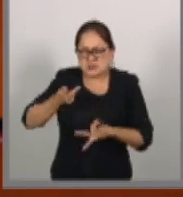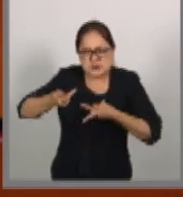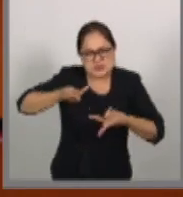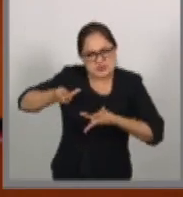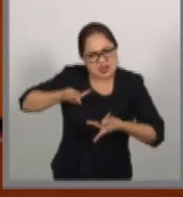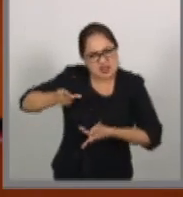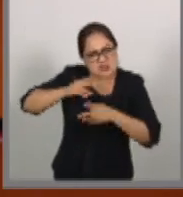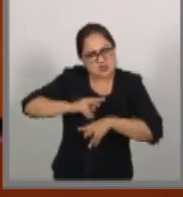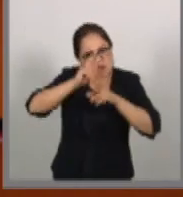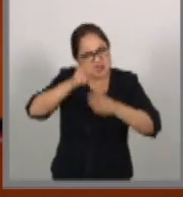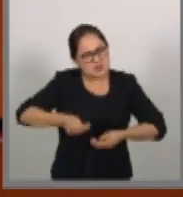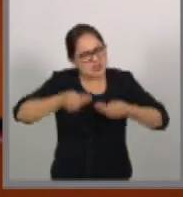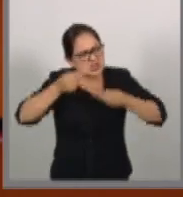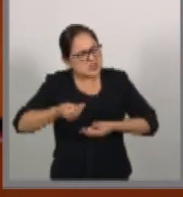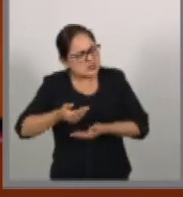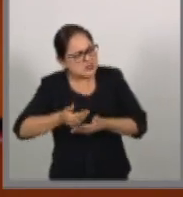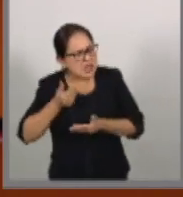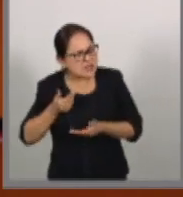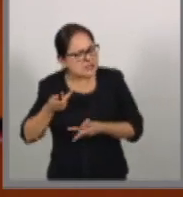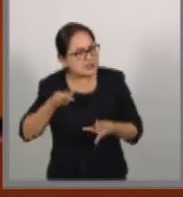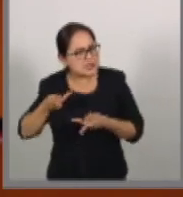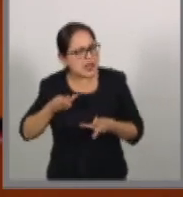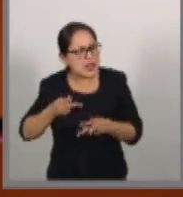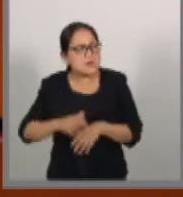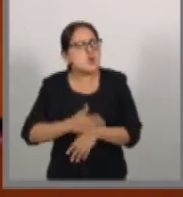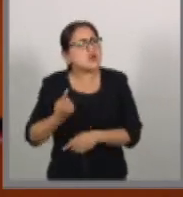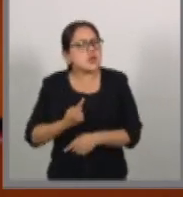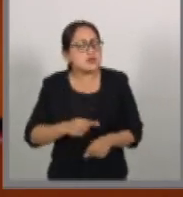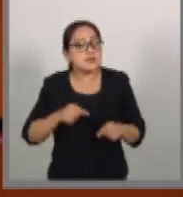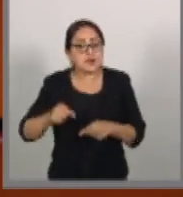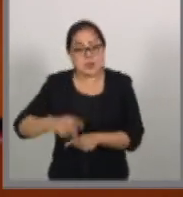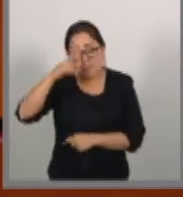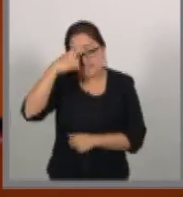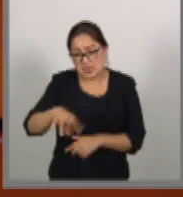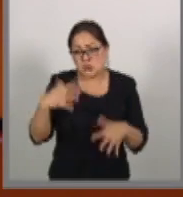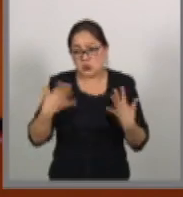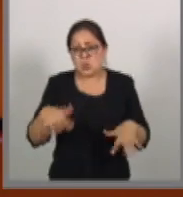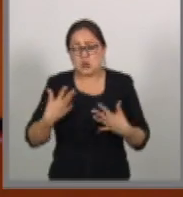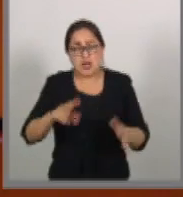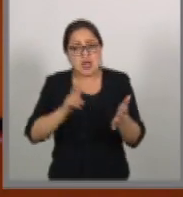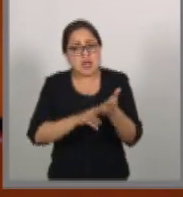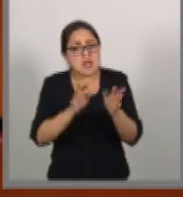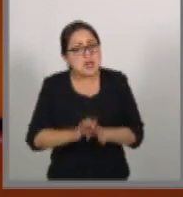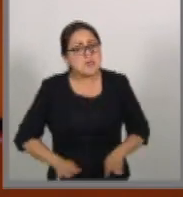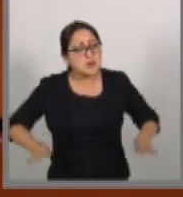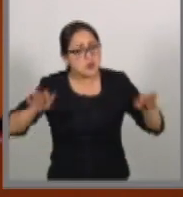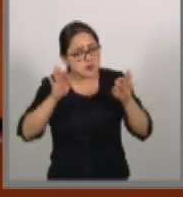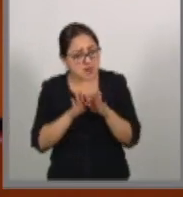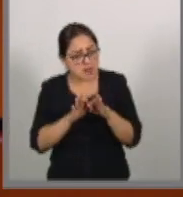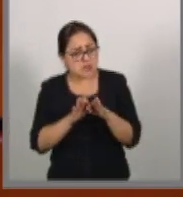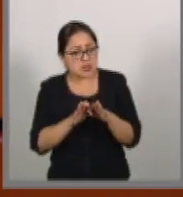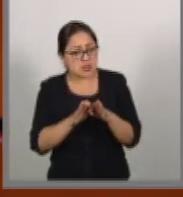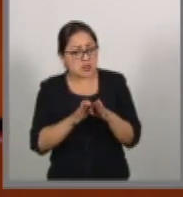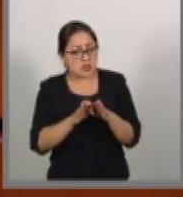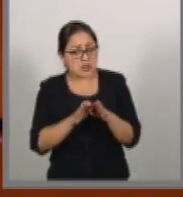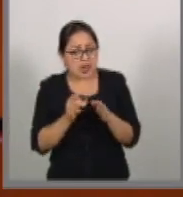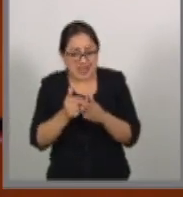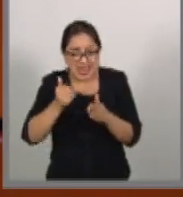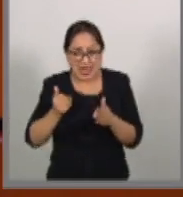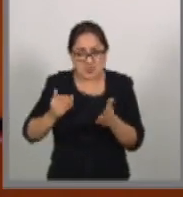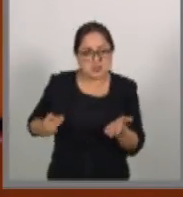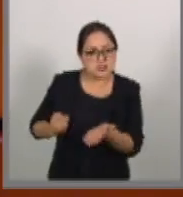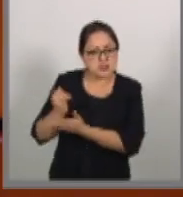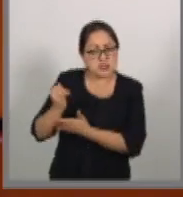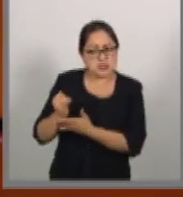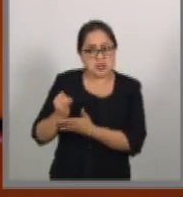comercio? ¿Por qué México, siendo un jugador tan relevante, mueve esta ficha antes de tiempo,